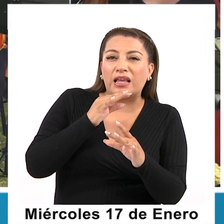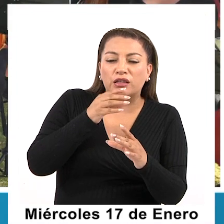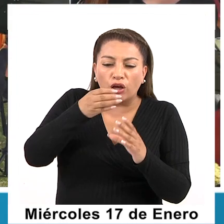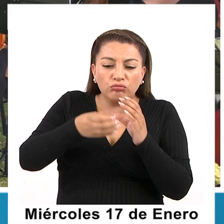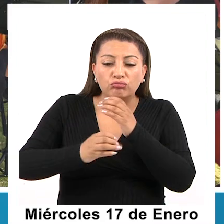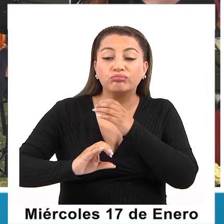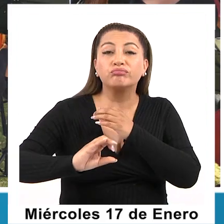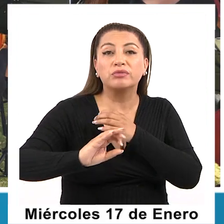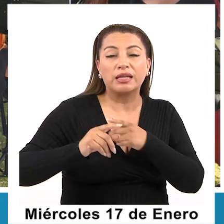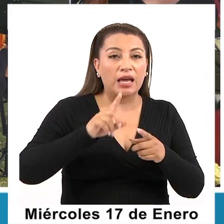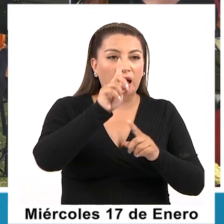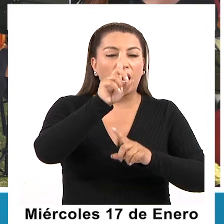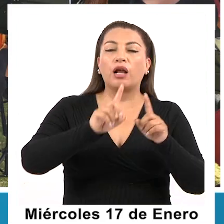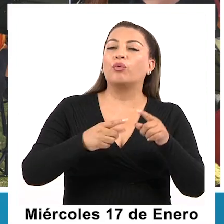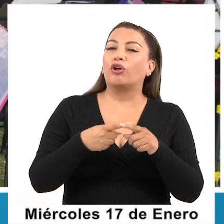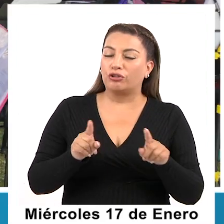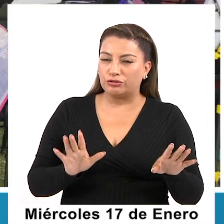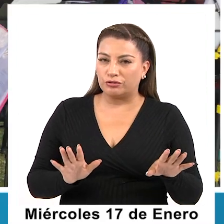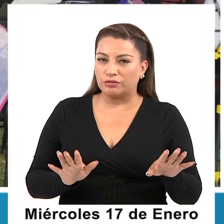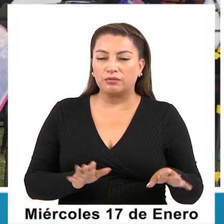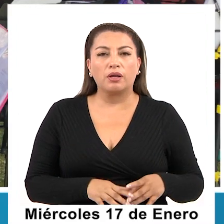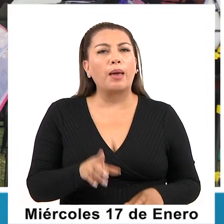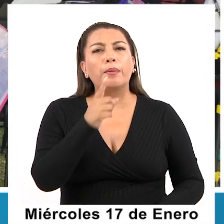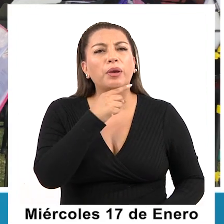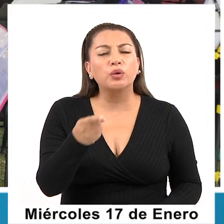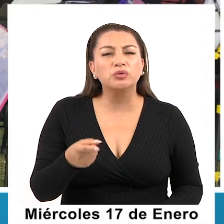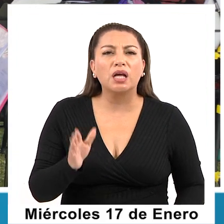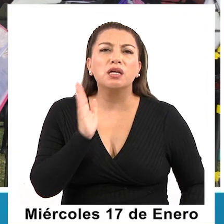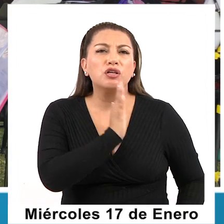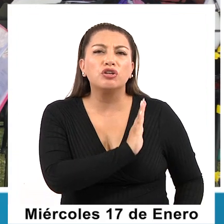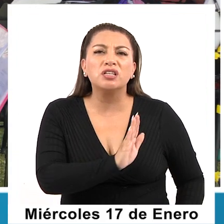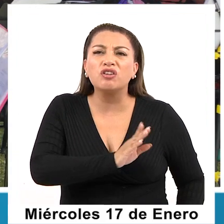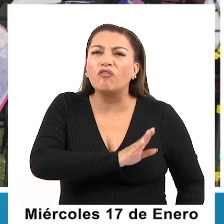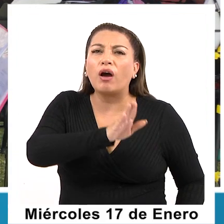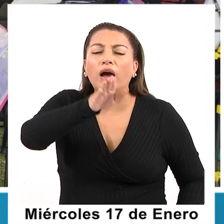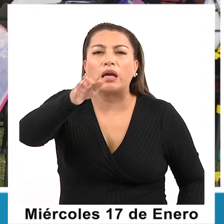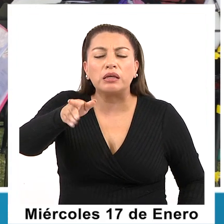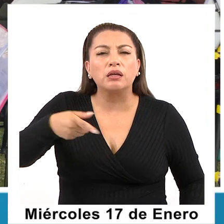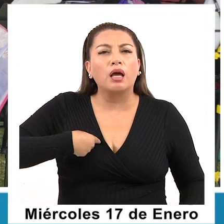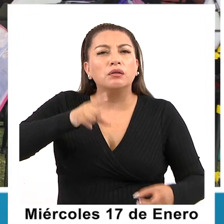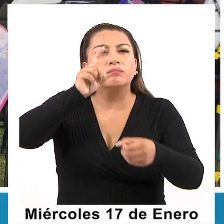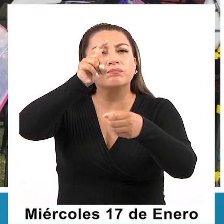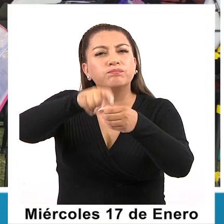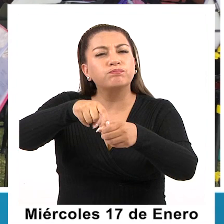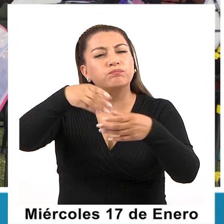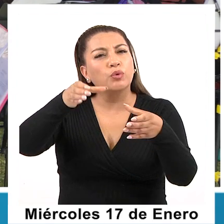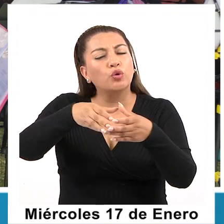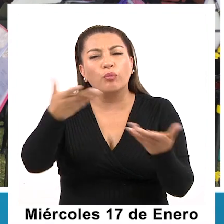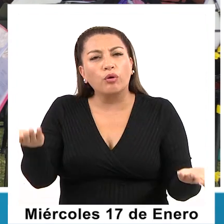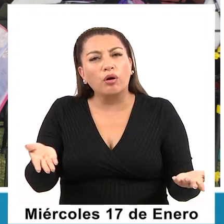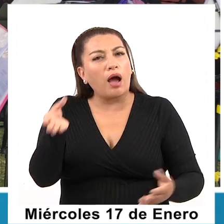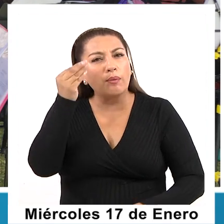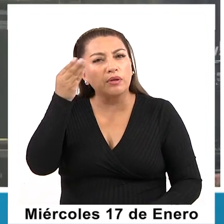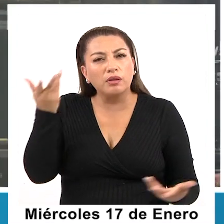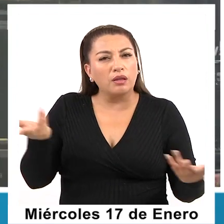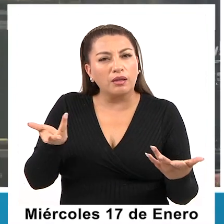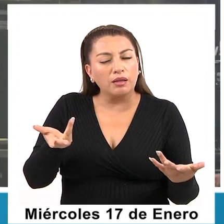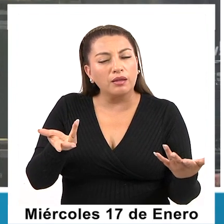¿cierto? Y algunos otros instrumentos. ¿Cómo cómo pueden los niños llegar a a pertenecer a tu grupo y aprender?